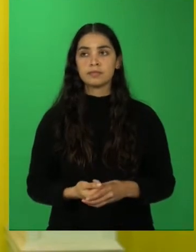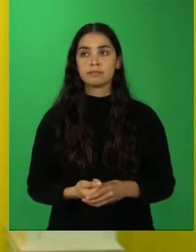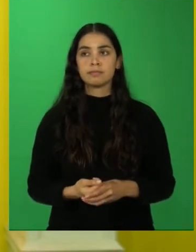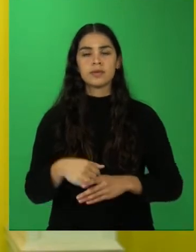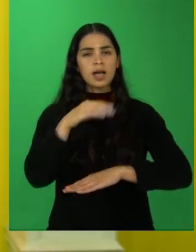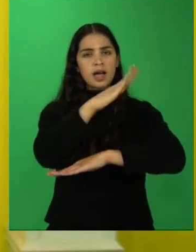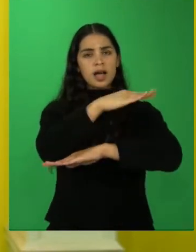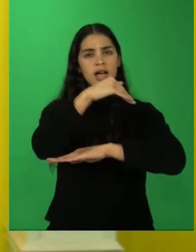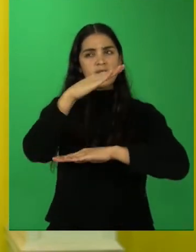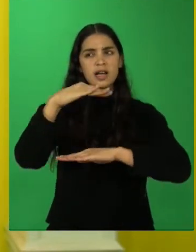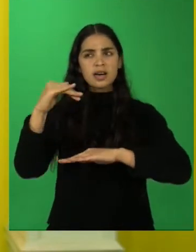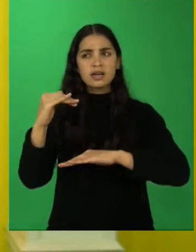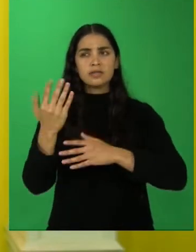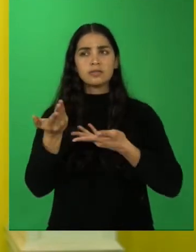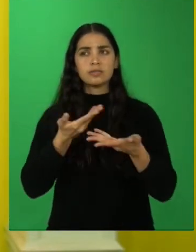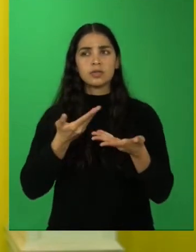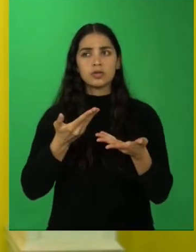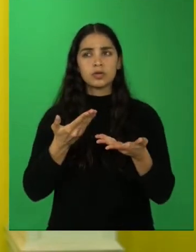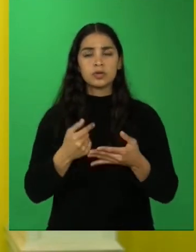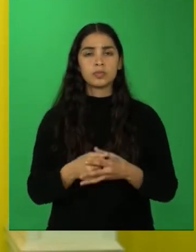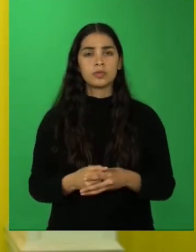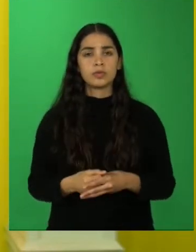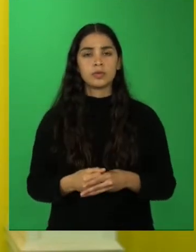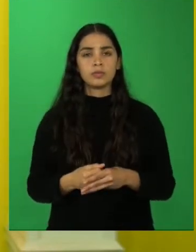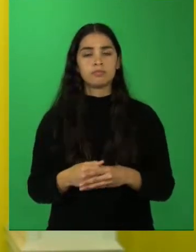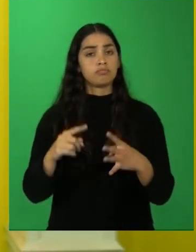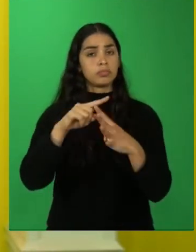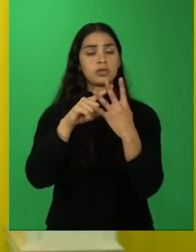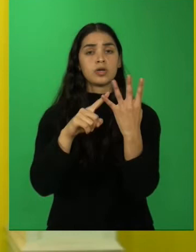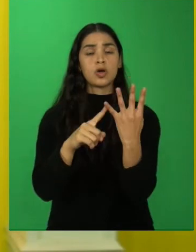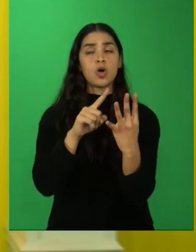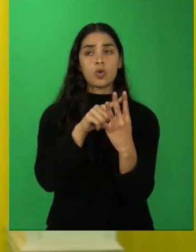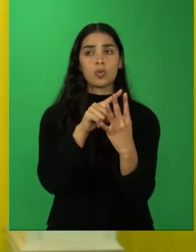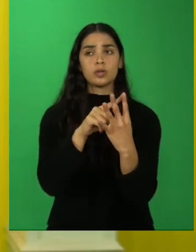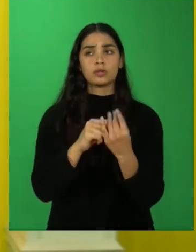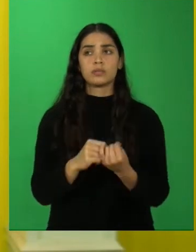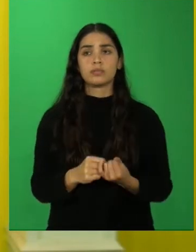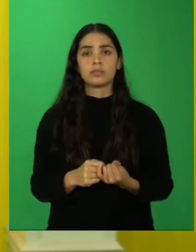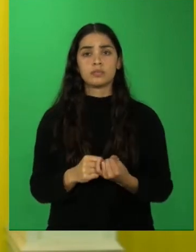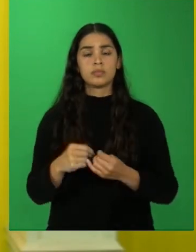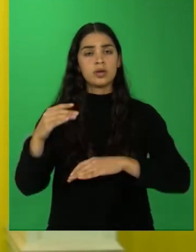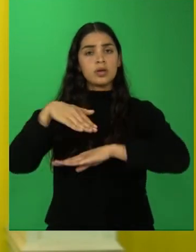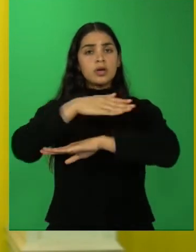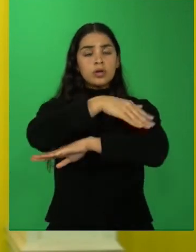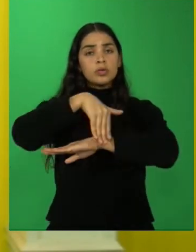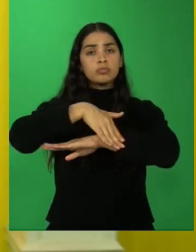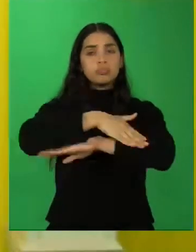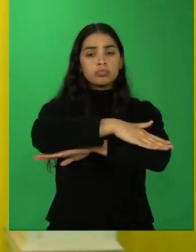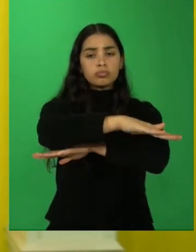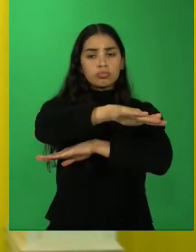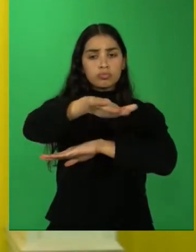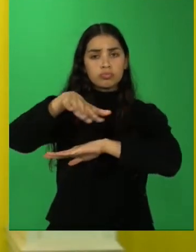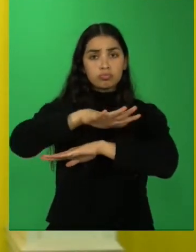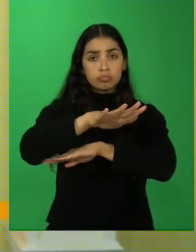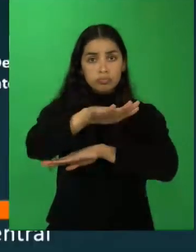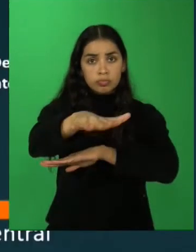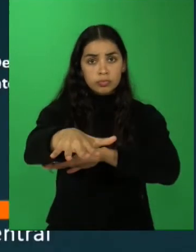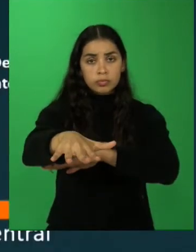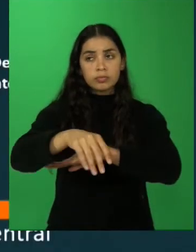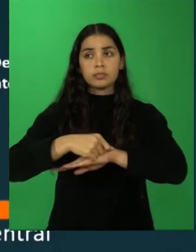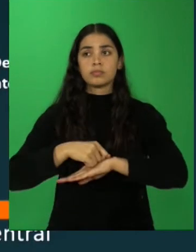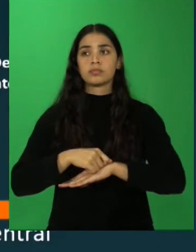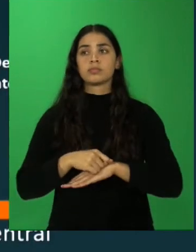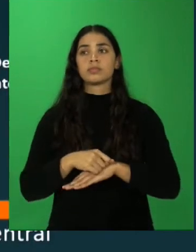Su relieve tiene las principales cuatro formas de relieve, las planicies litorales extensas, la